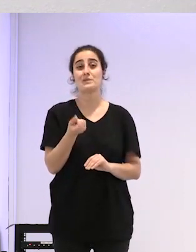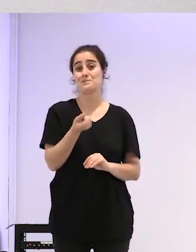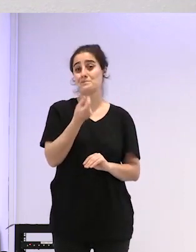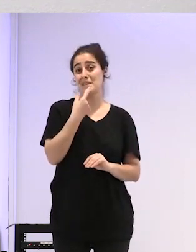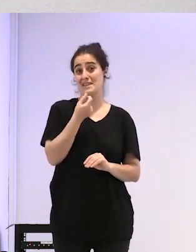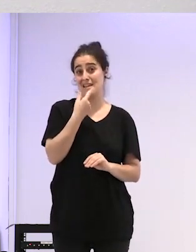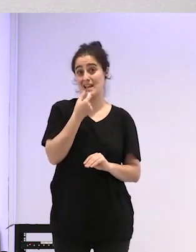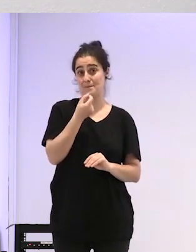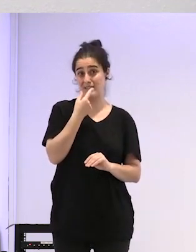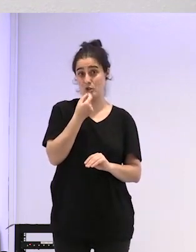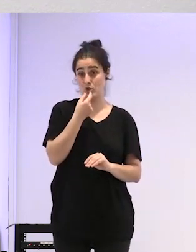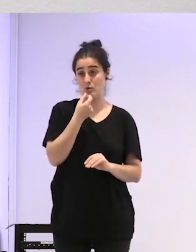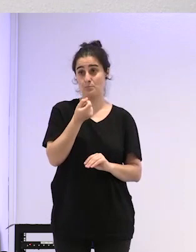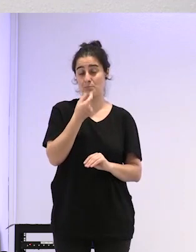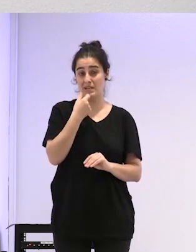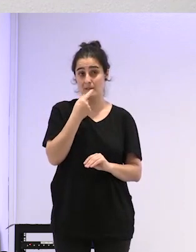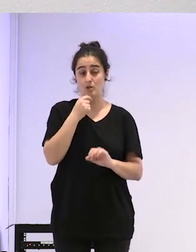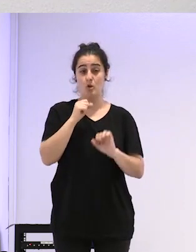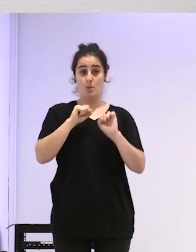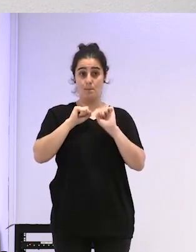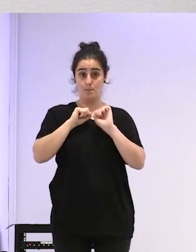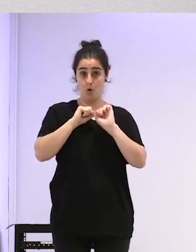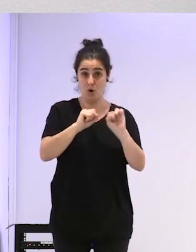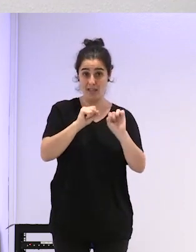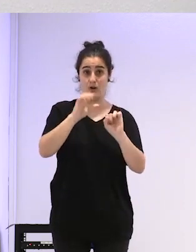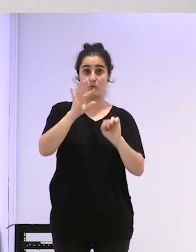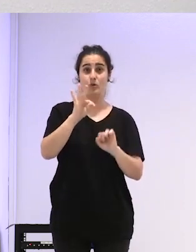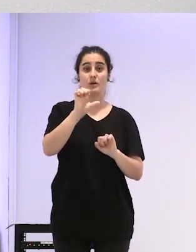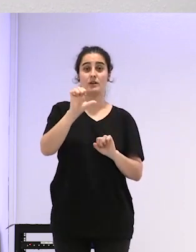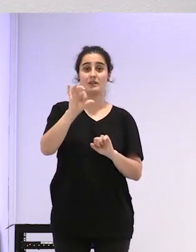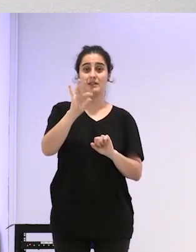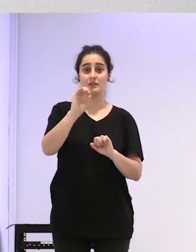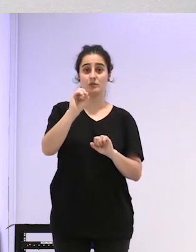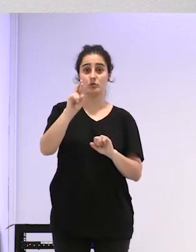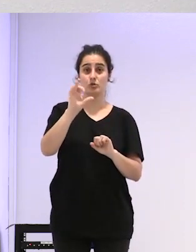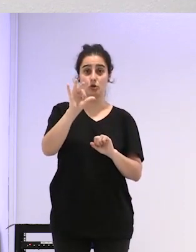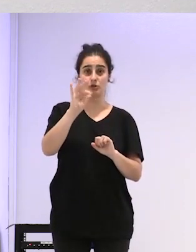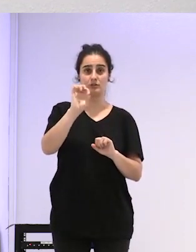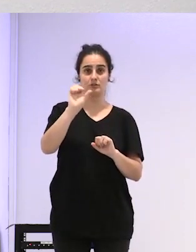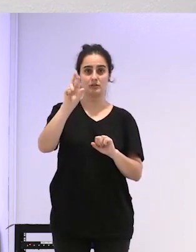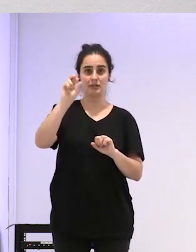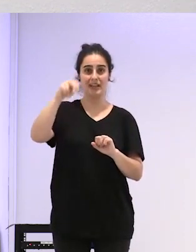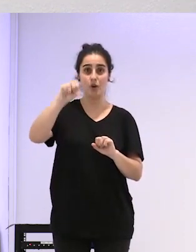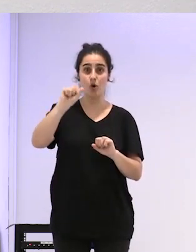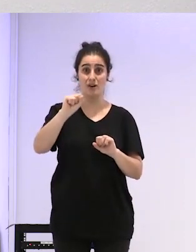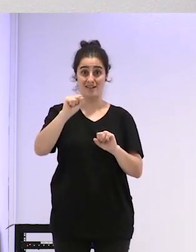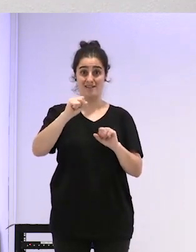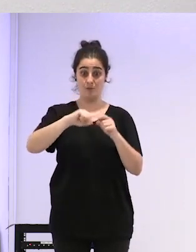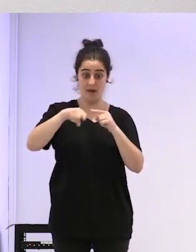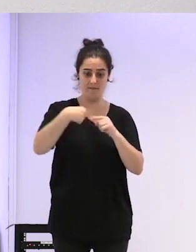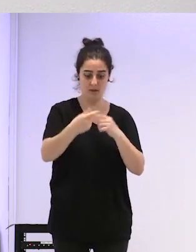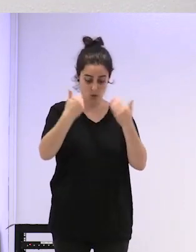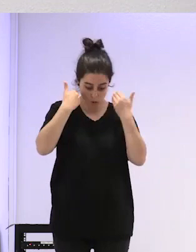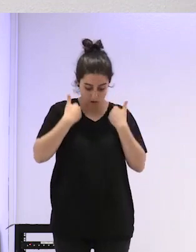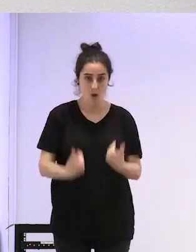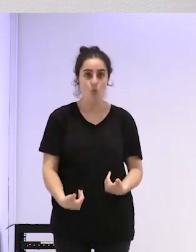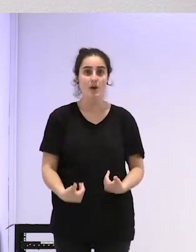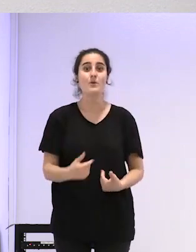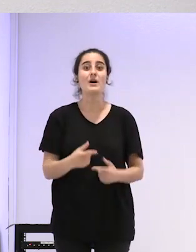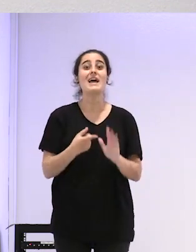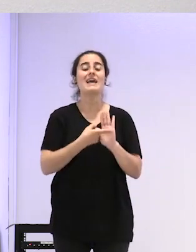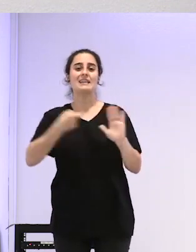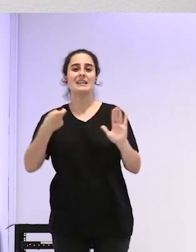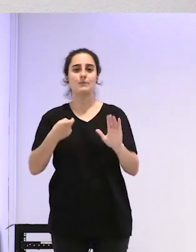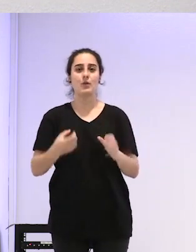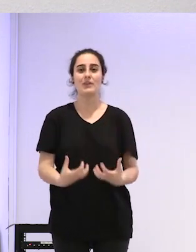medicamento que bloquea el efecto de la testosterona en todo el cuerpo excepto en el testículo y el pere